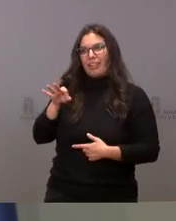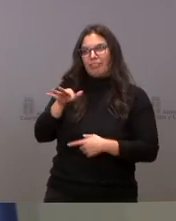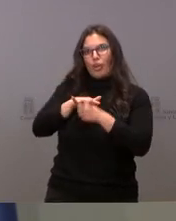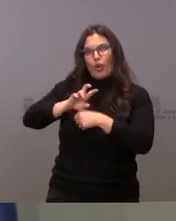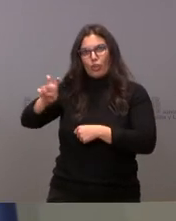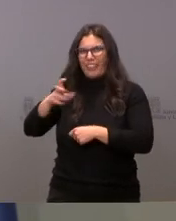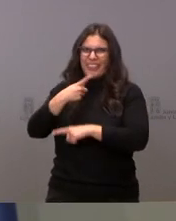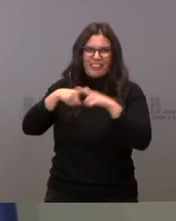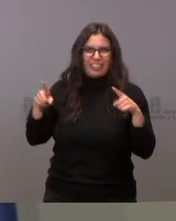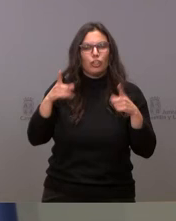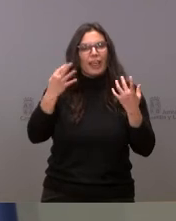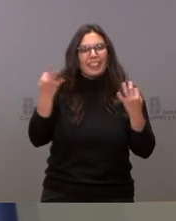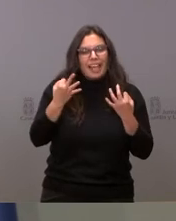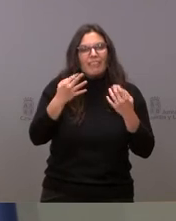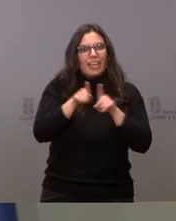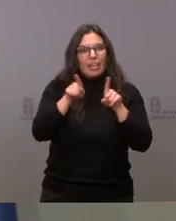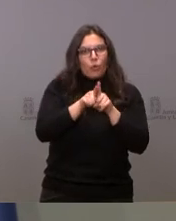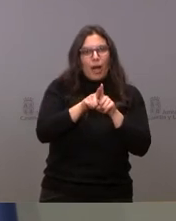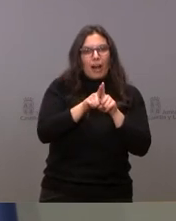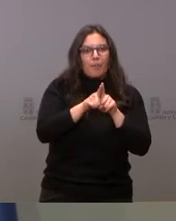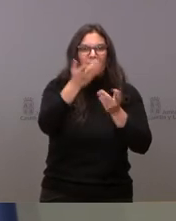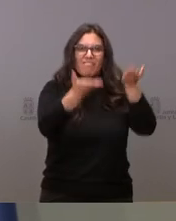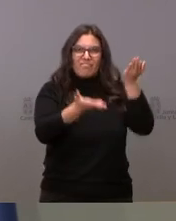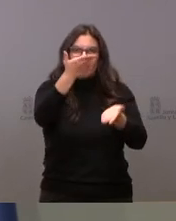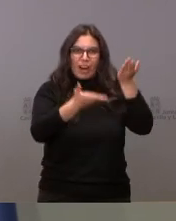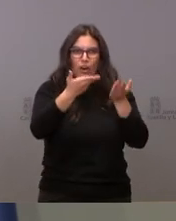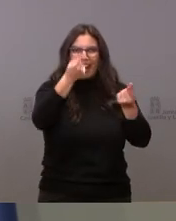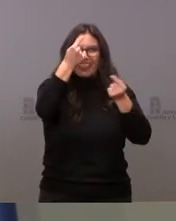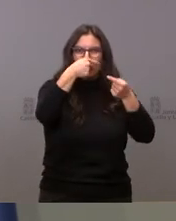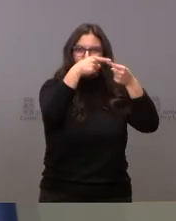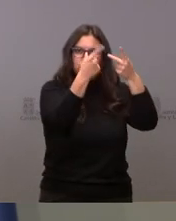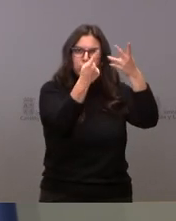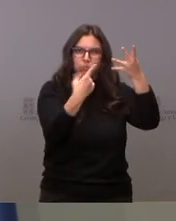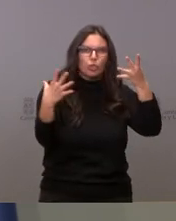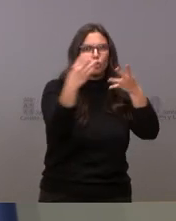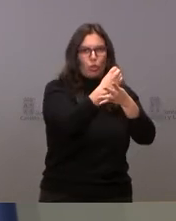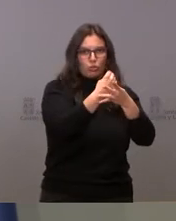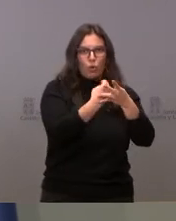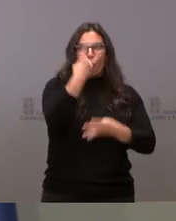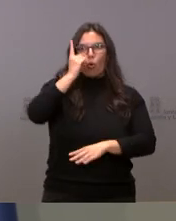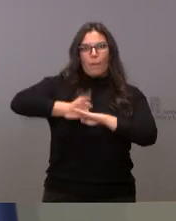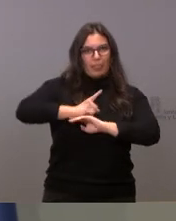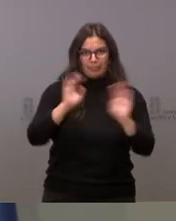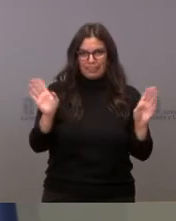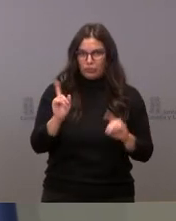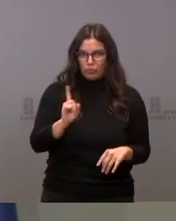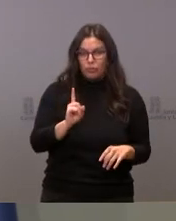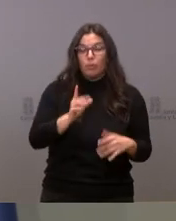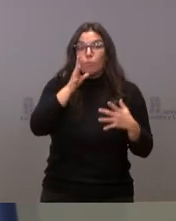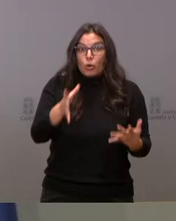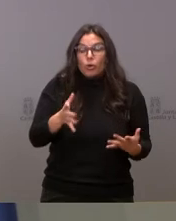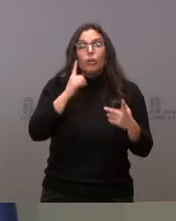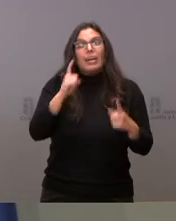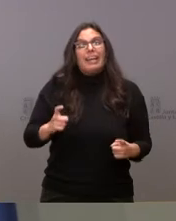Todas las cosas hay que ponderarlas en su justa medida para tomar decisiones. Por eso se estaba intentando